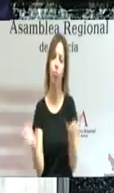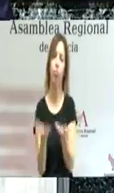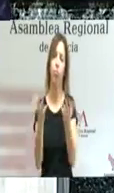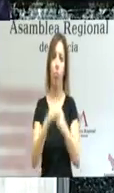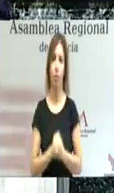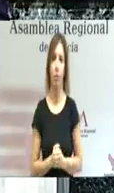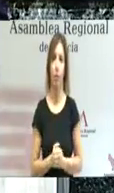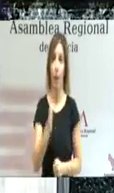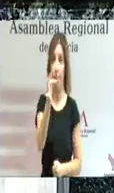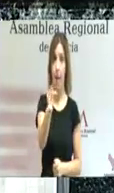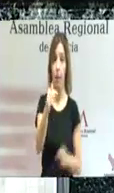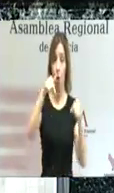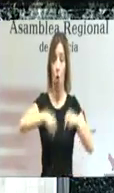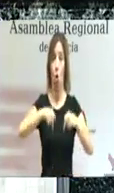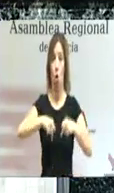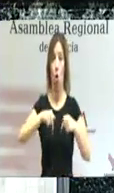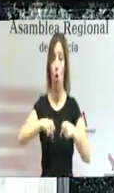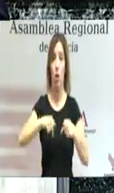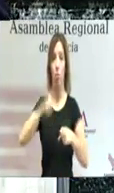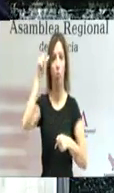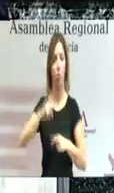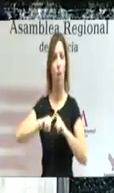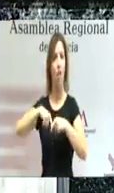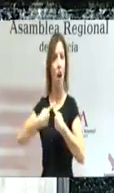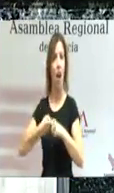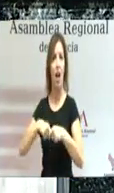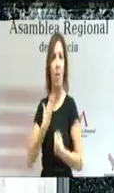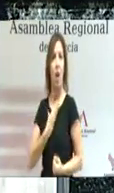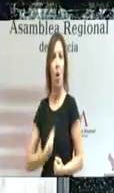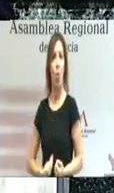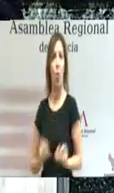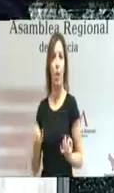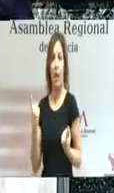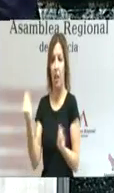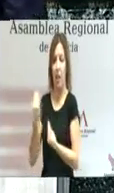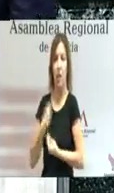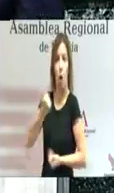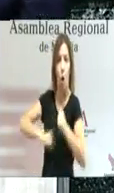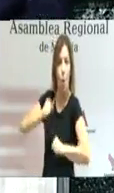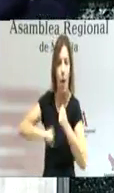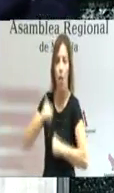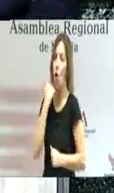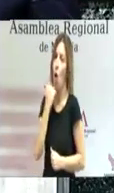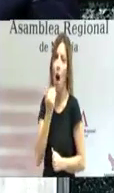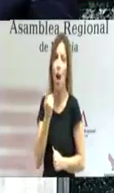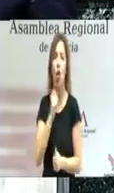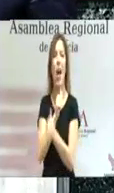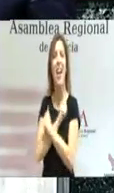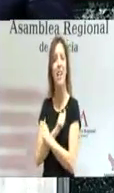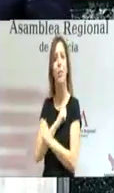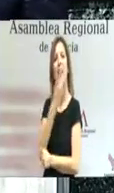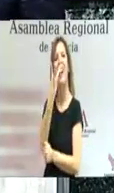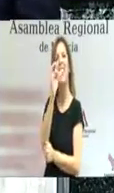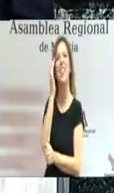Además, hoy, cualquier componente de una familia murciana que requiera una intervención quirúrgica espera treinta